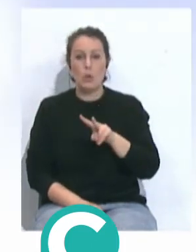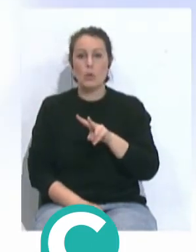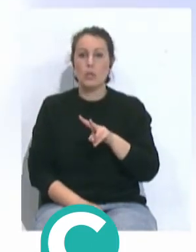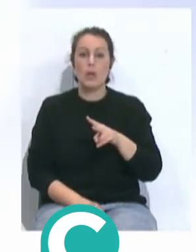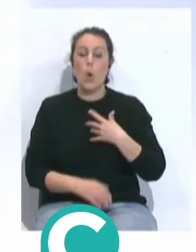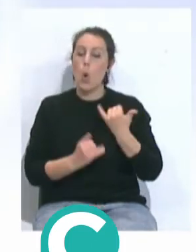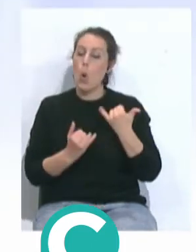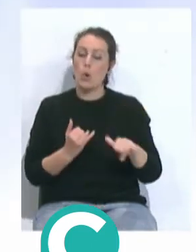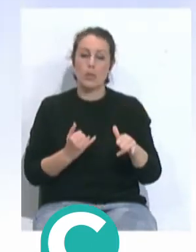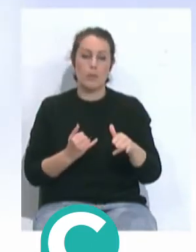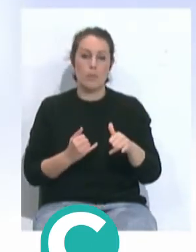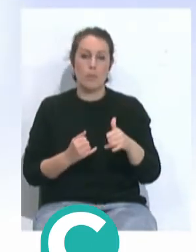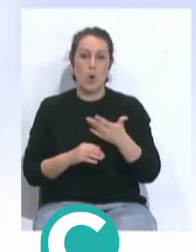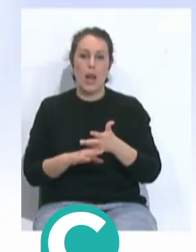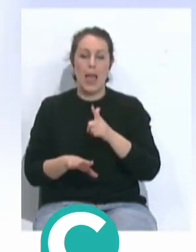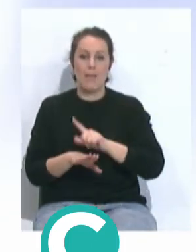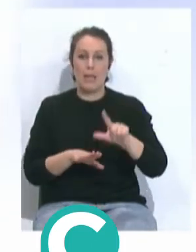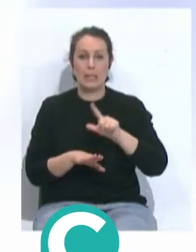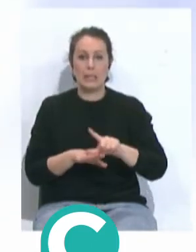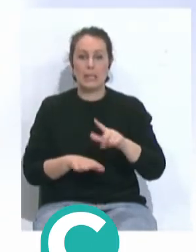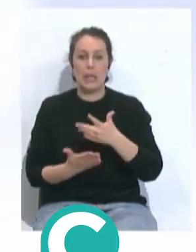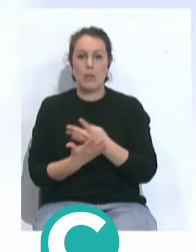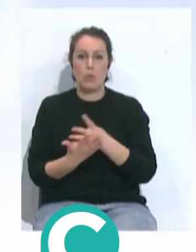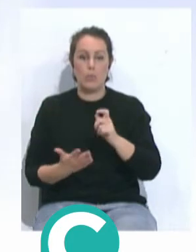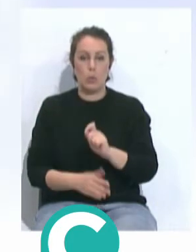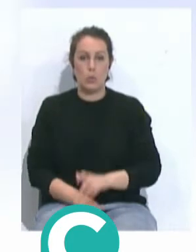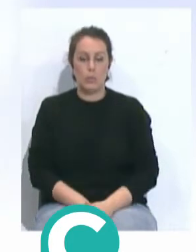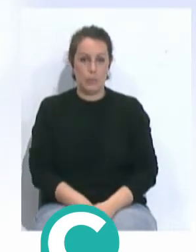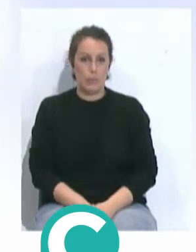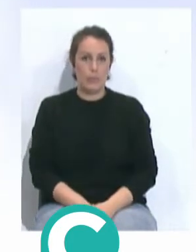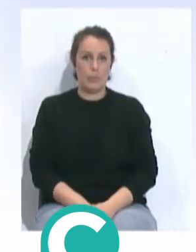y cierra la tabla la Unión Deportiva Levante con 19 puntos.